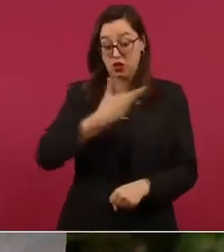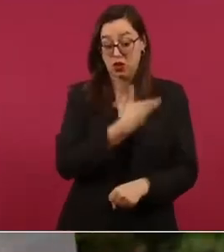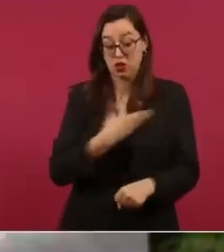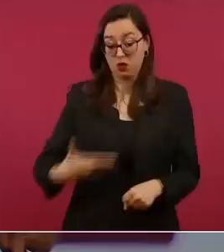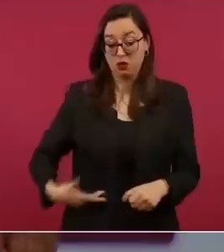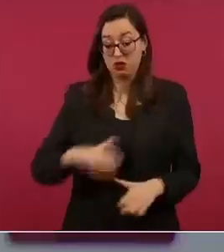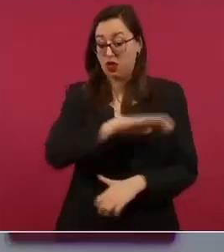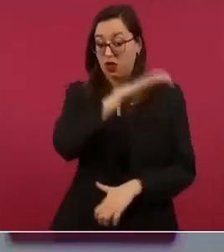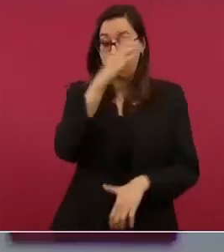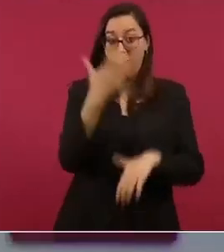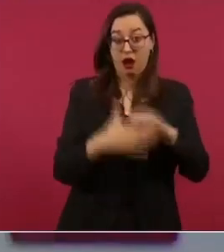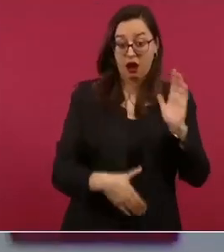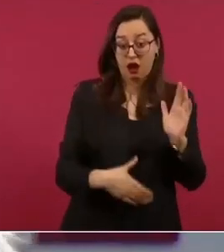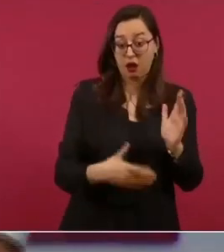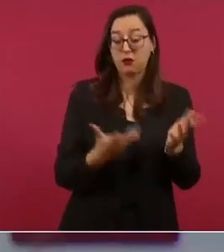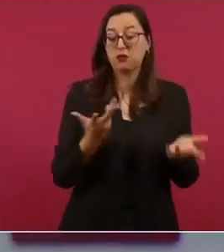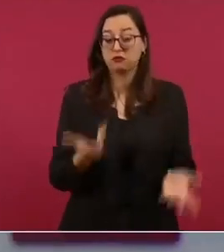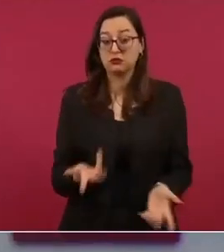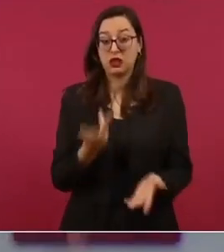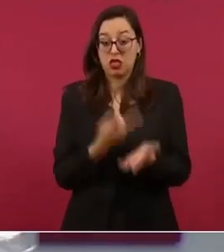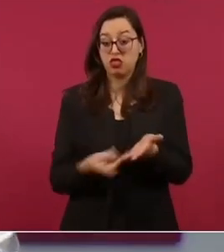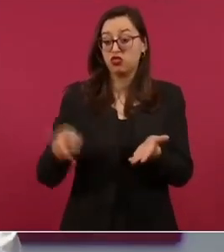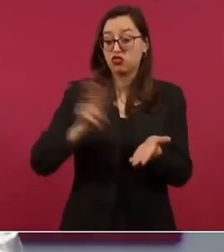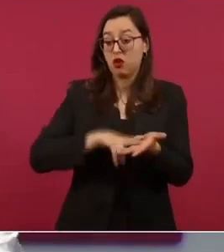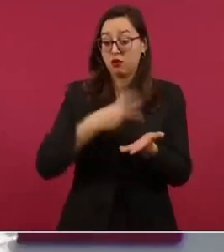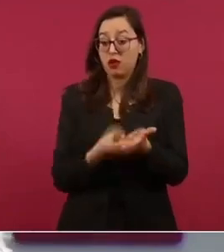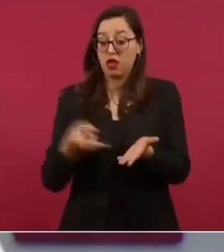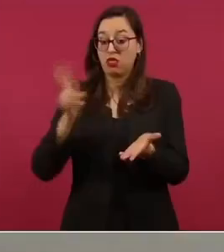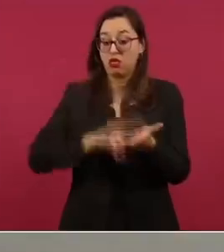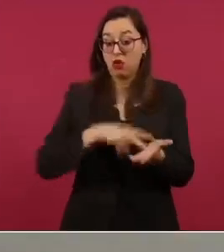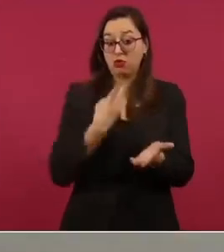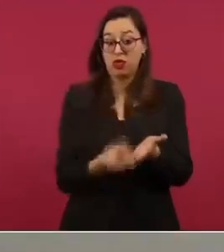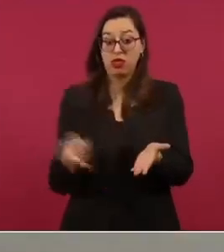veces más que cuando comenzamos el gobierno